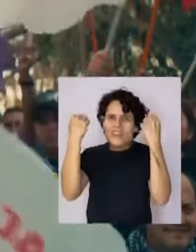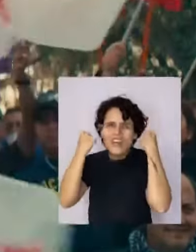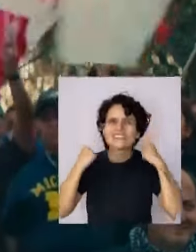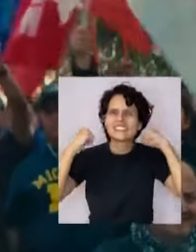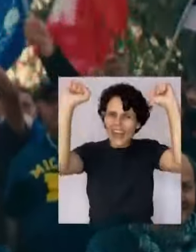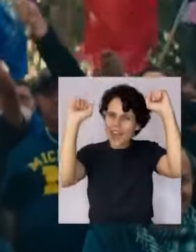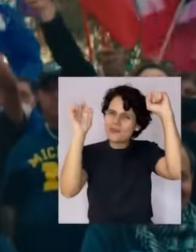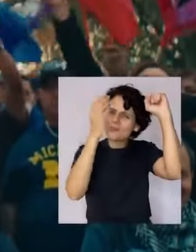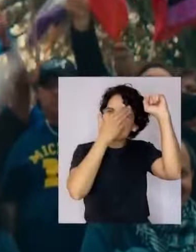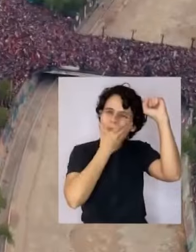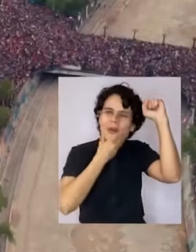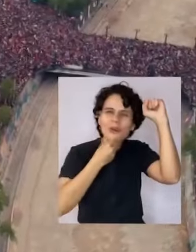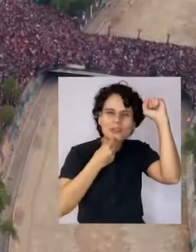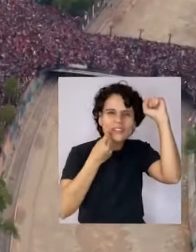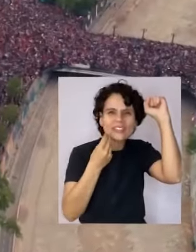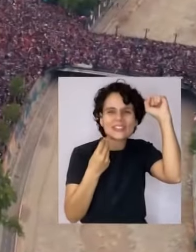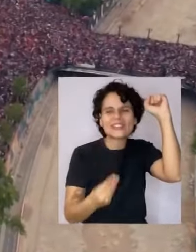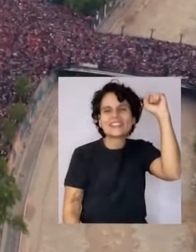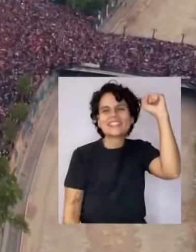y será hermoso.